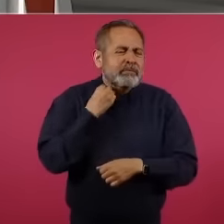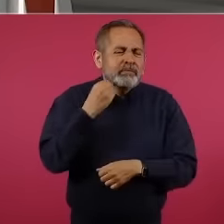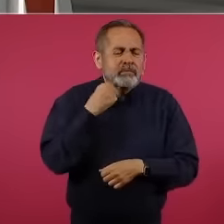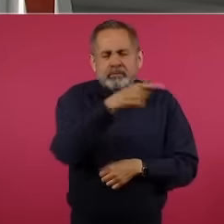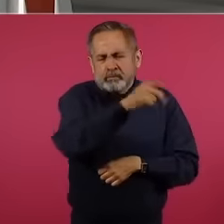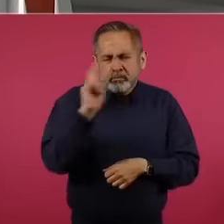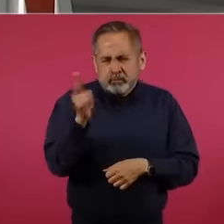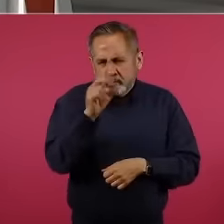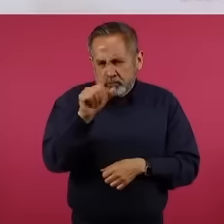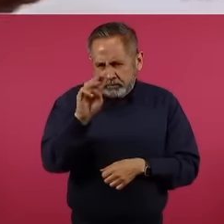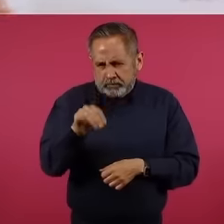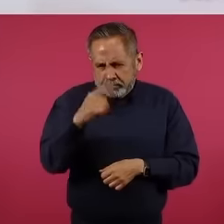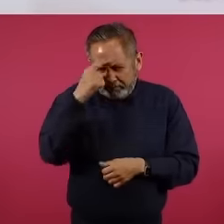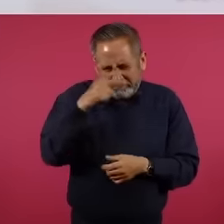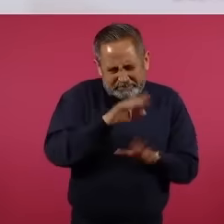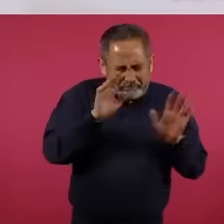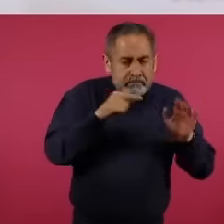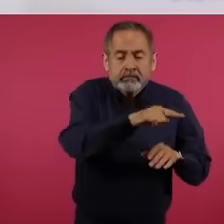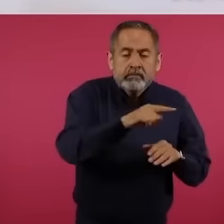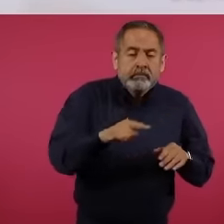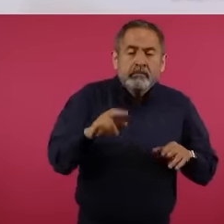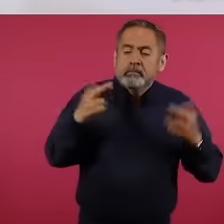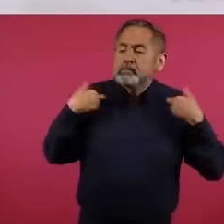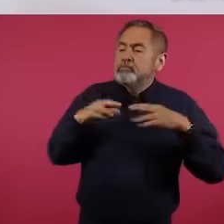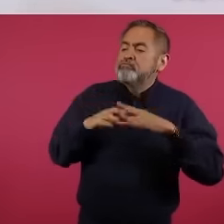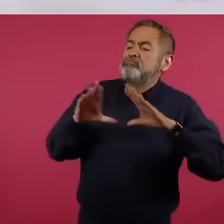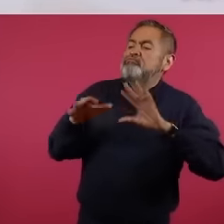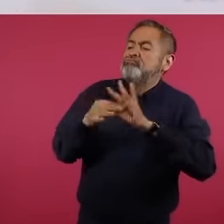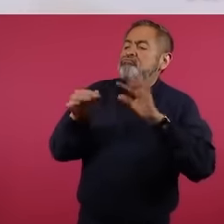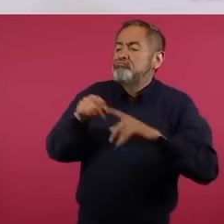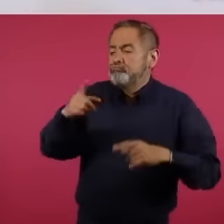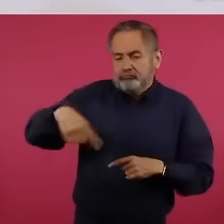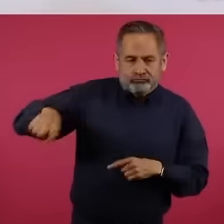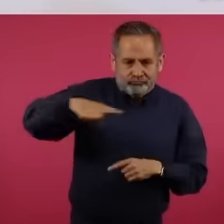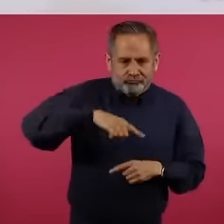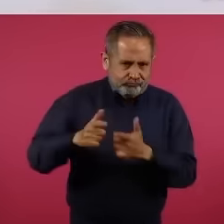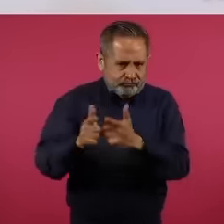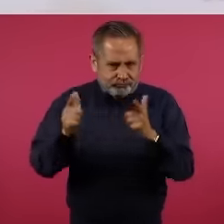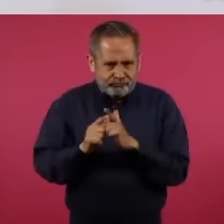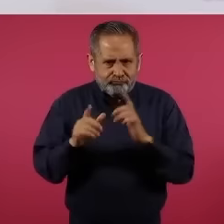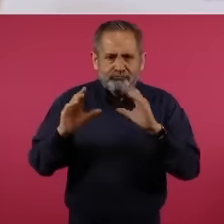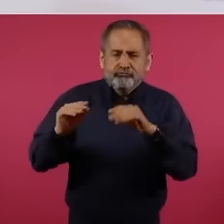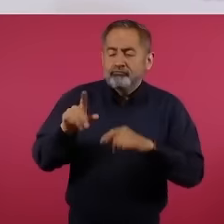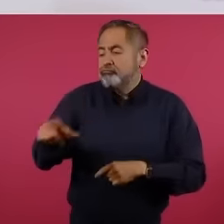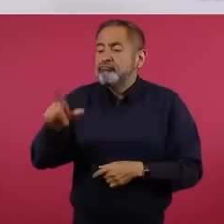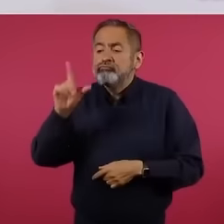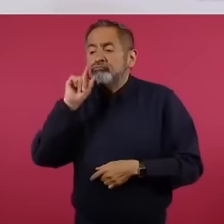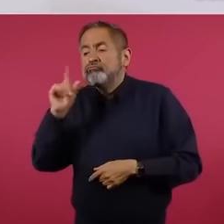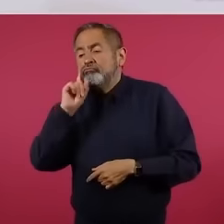a un grupo, le dijo mañana,